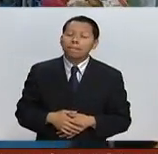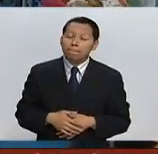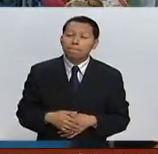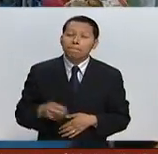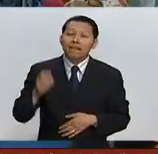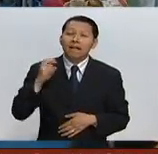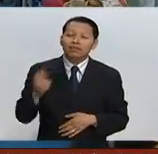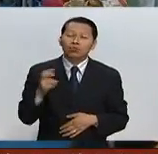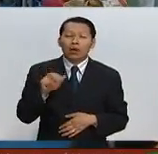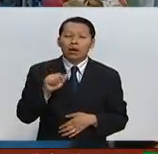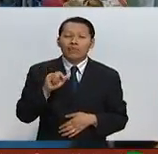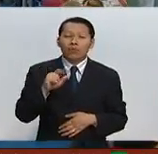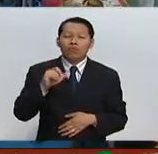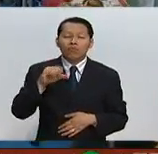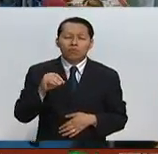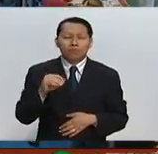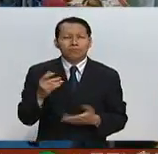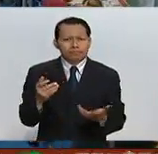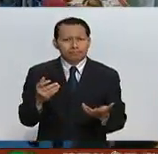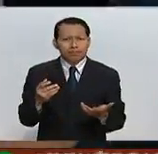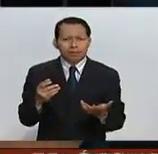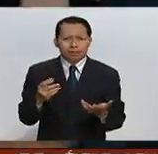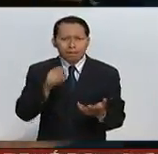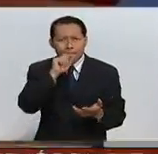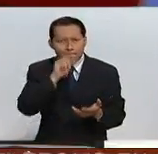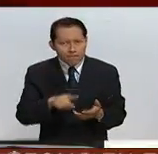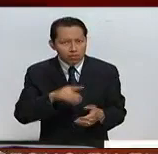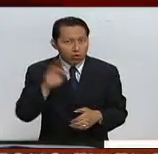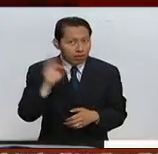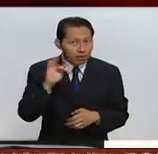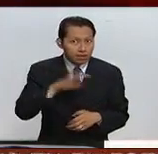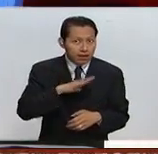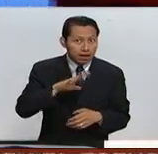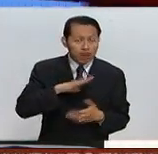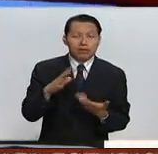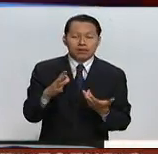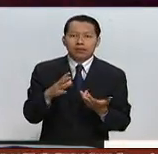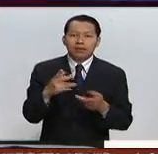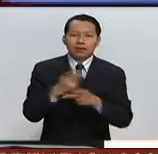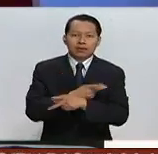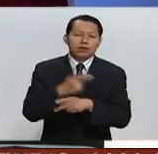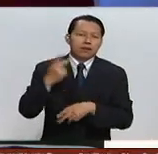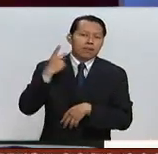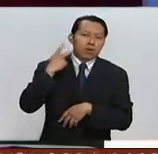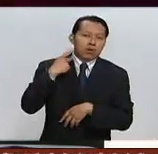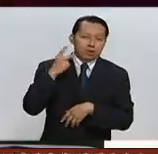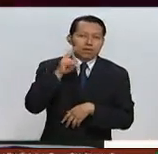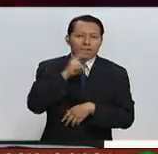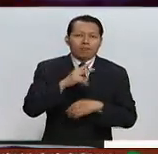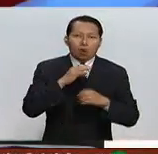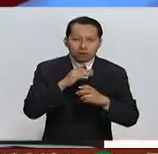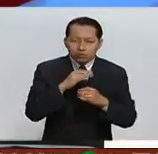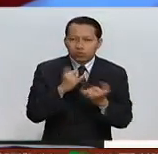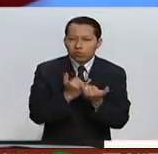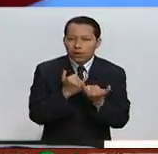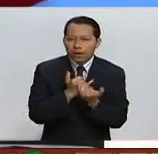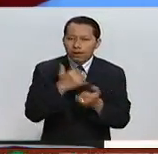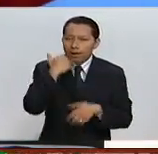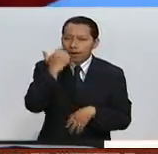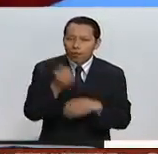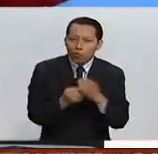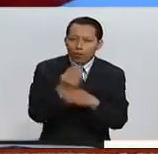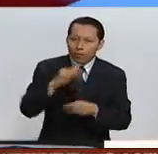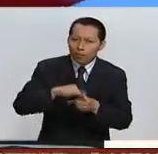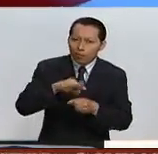además de ello, pues también se prevé sismas políticos, veíamos ya a Escocia, que va a buscar un nuevo